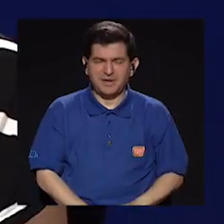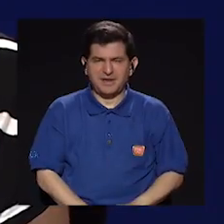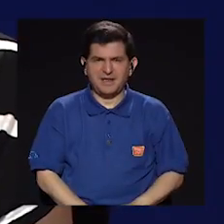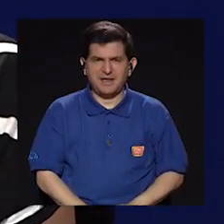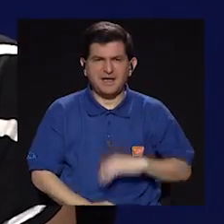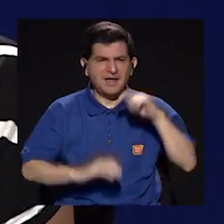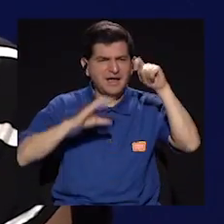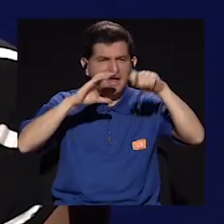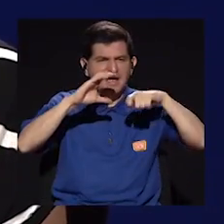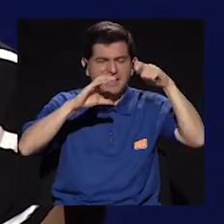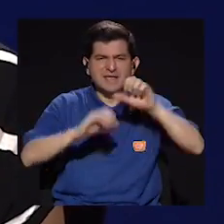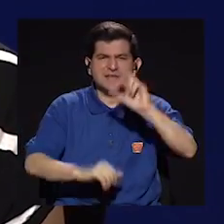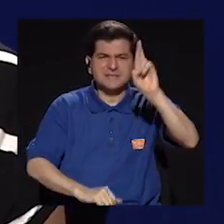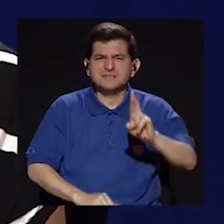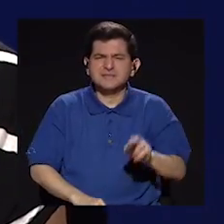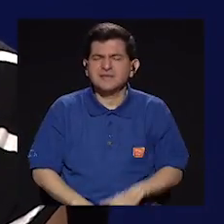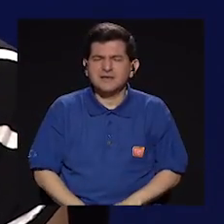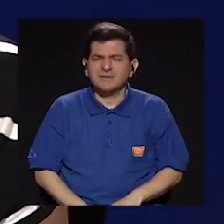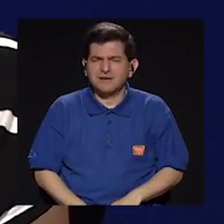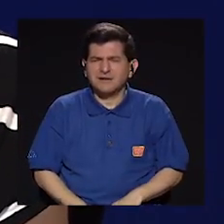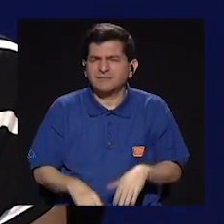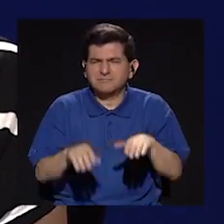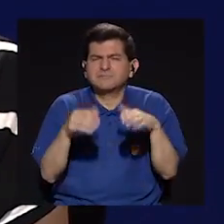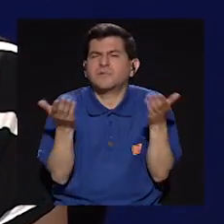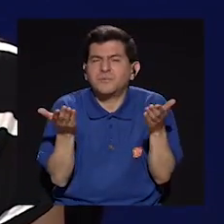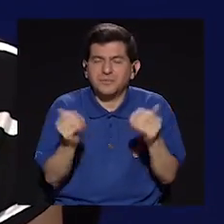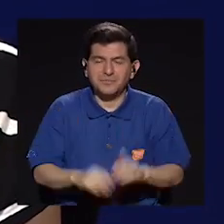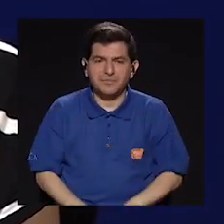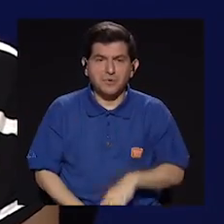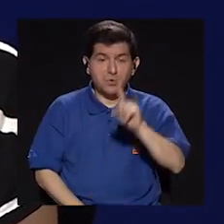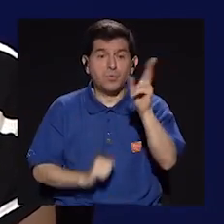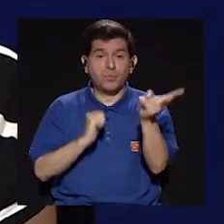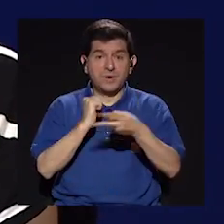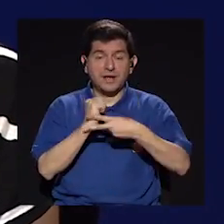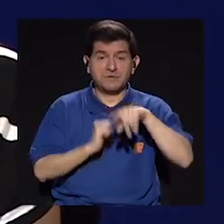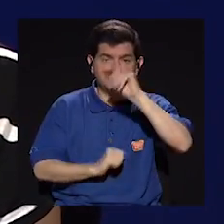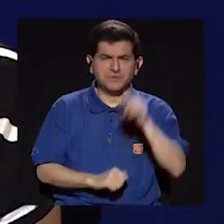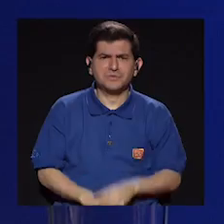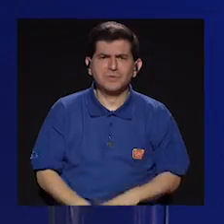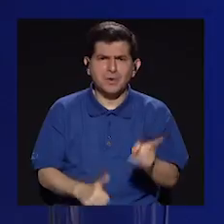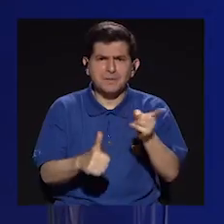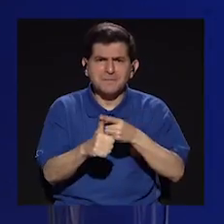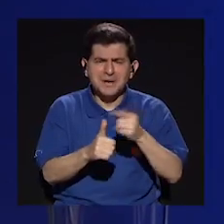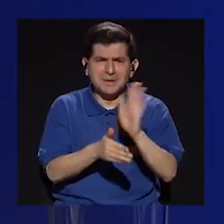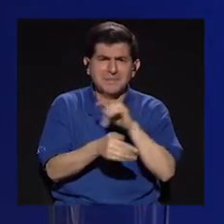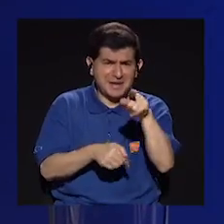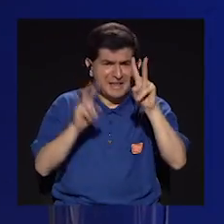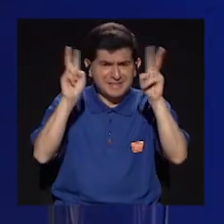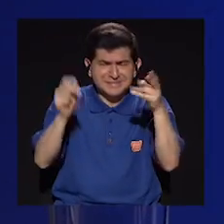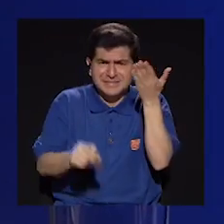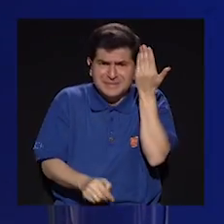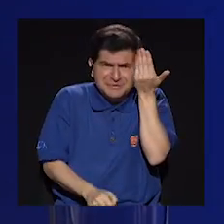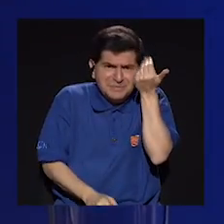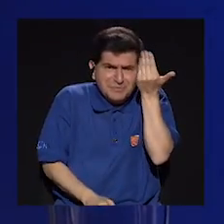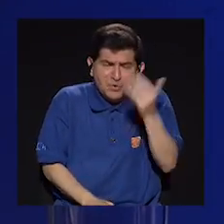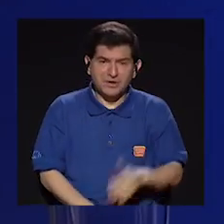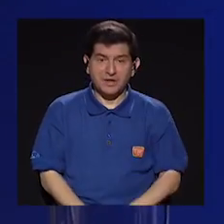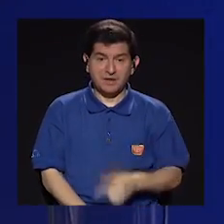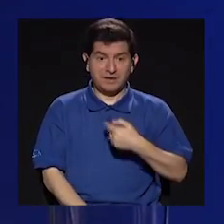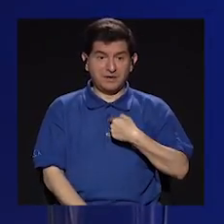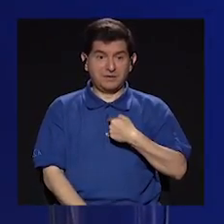y cómo es hacer cine en Costa Rica. Porque una vez me preguntaron, ¿por qué hiciste una primera película de este tema?